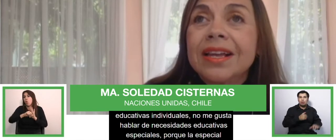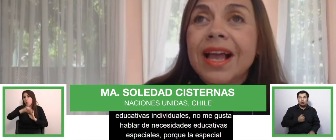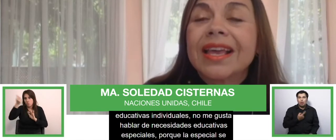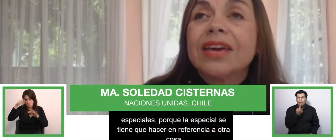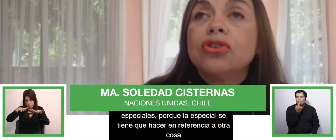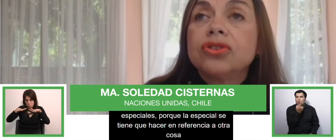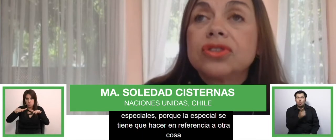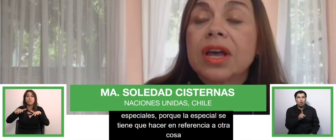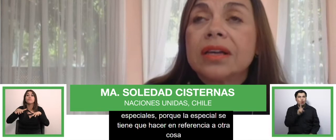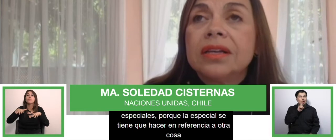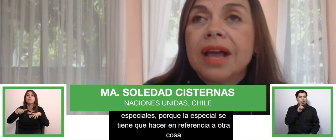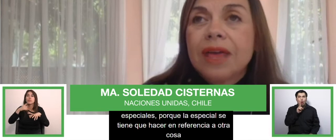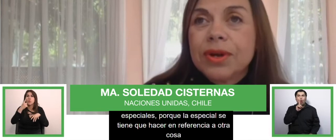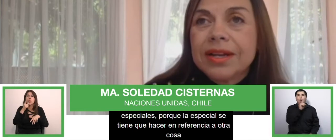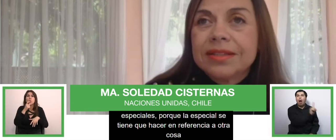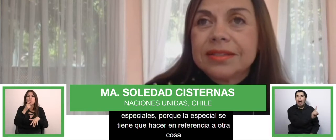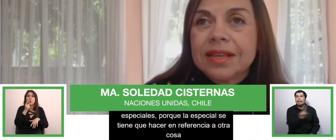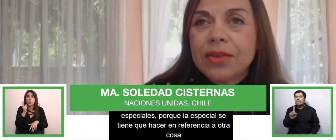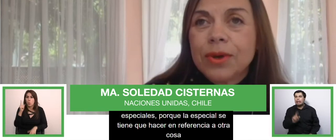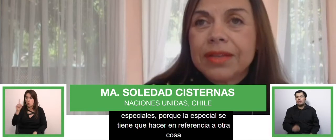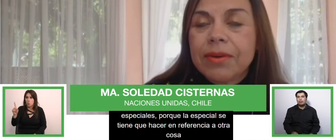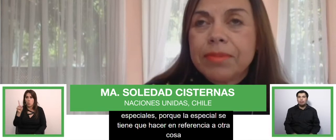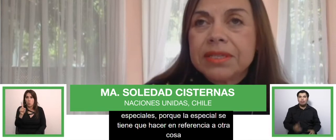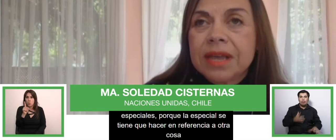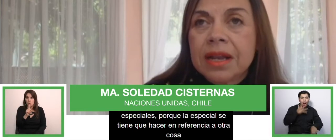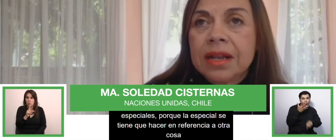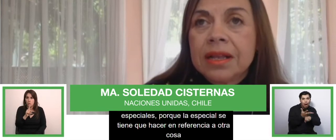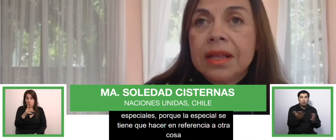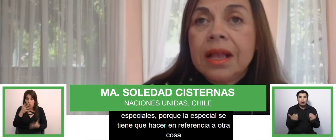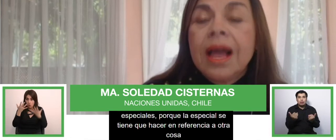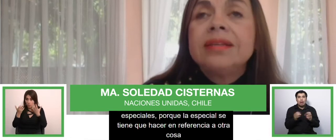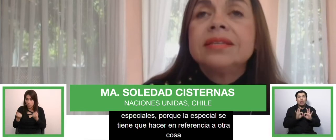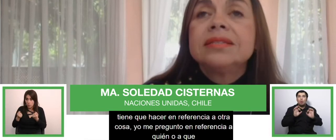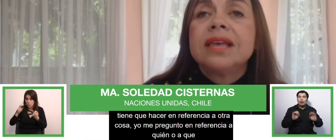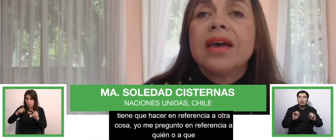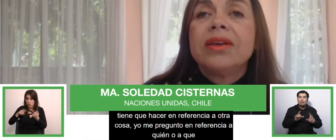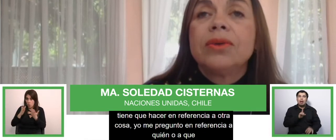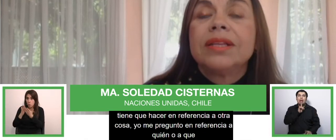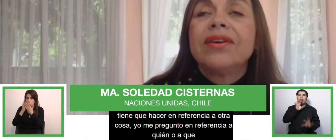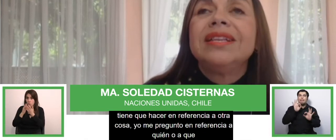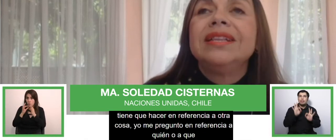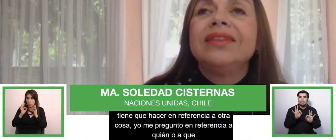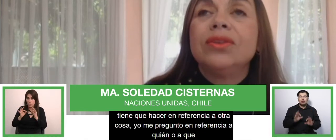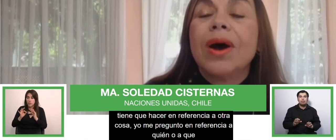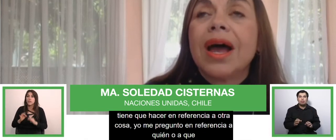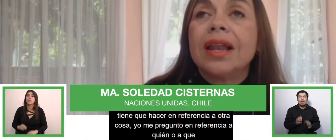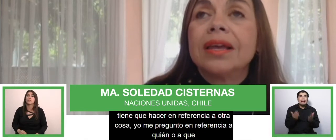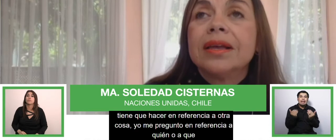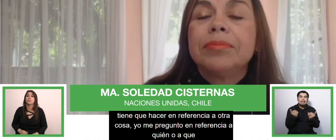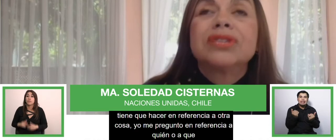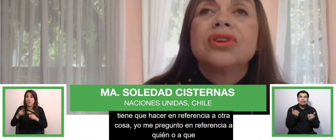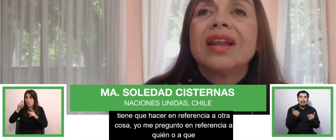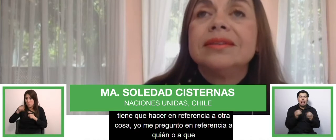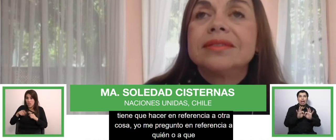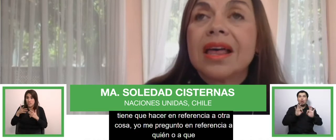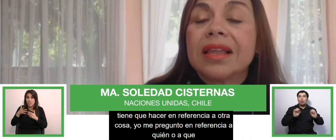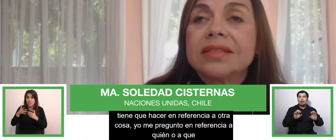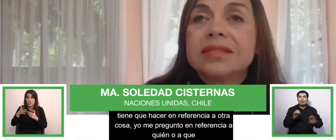quiénes? ¿A qué cosa hay una necesidad educativa especial? Hay necesidades educativas individuales,